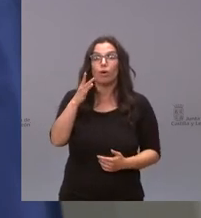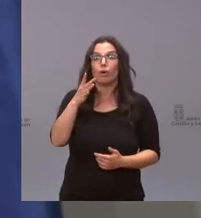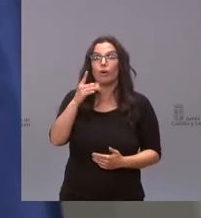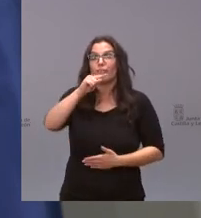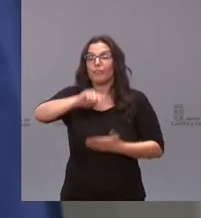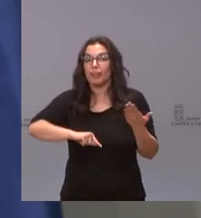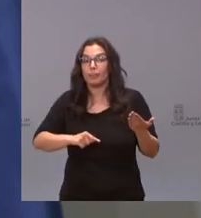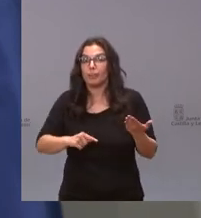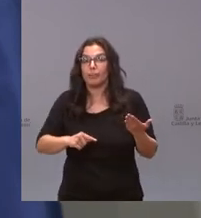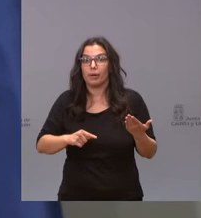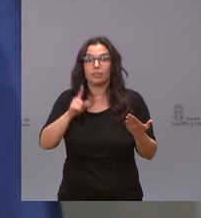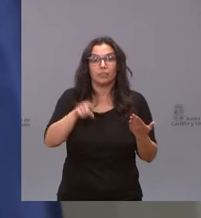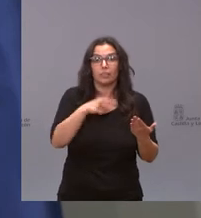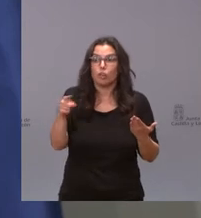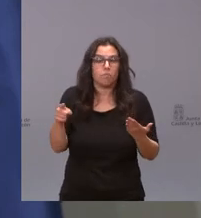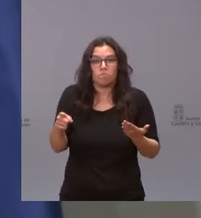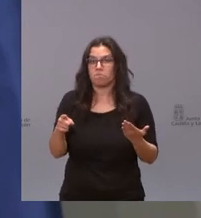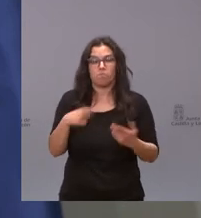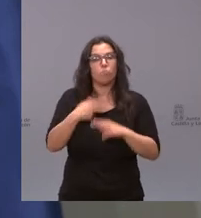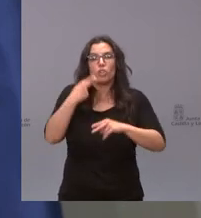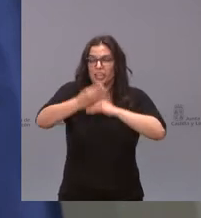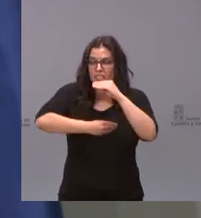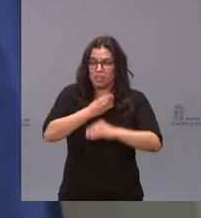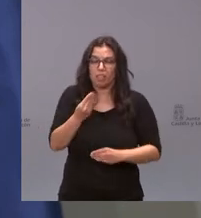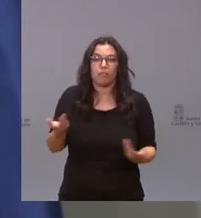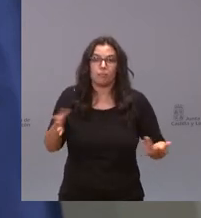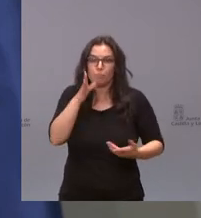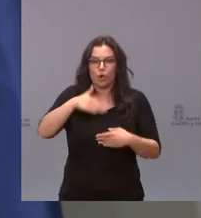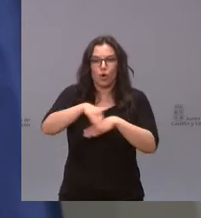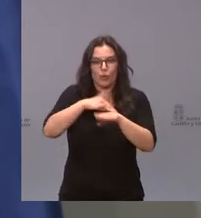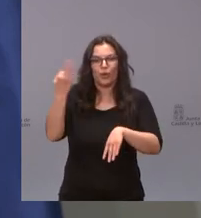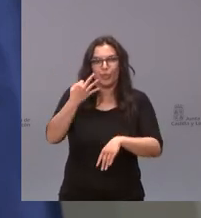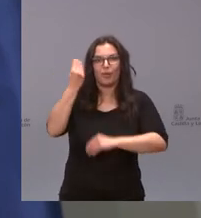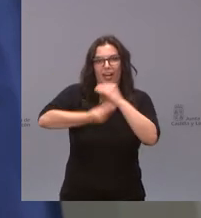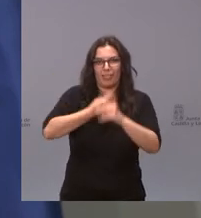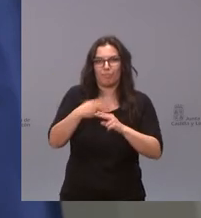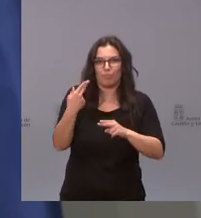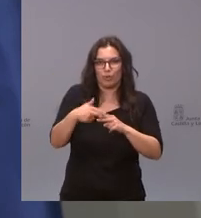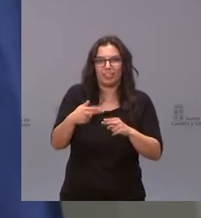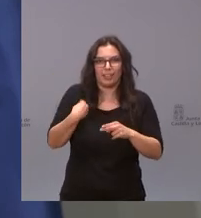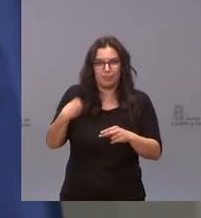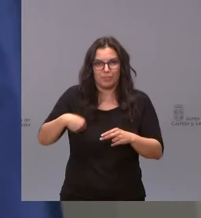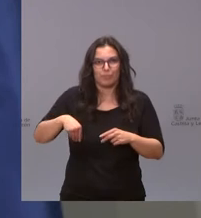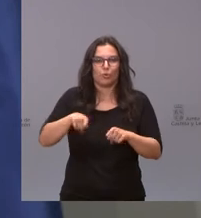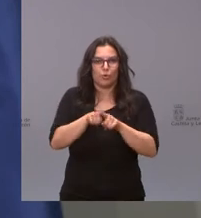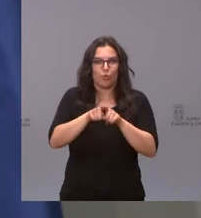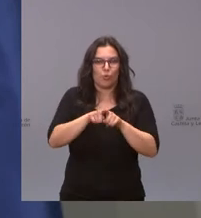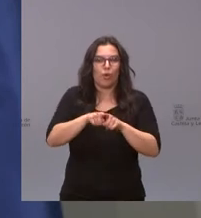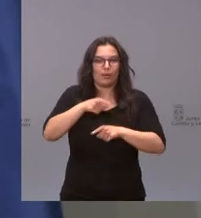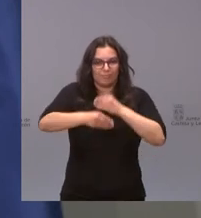las políticas se van a ejecutar porque para eso está este gobierno para ejecutar es el ejecutivo es el que ejecuta las políticas